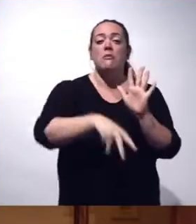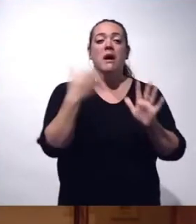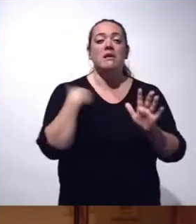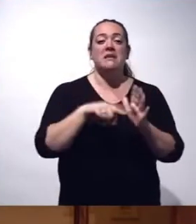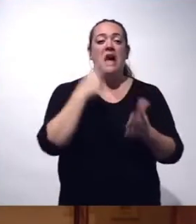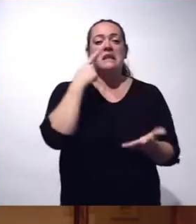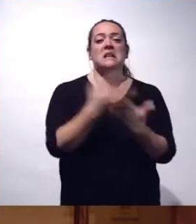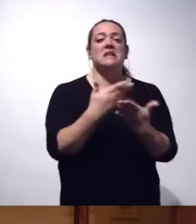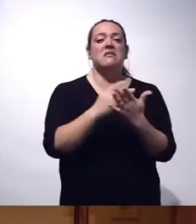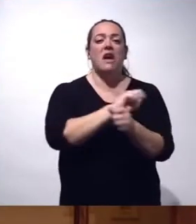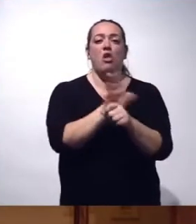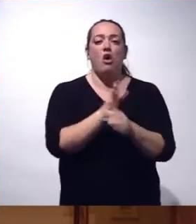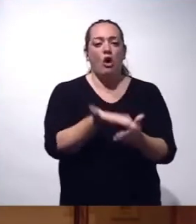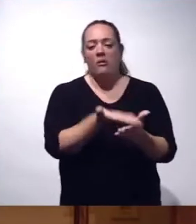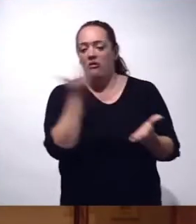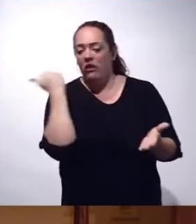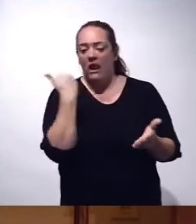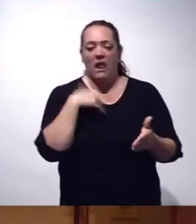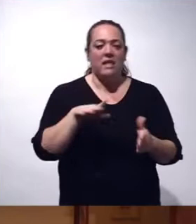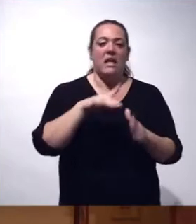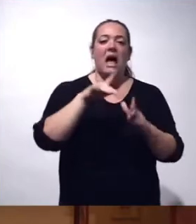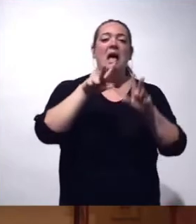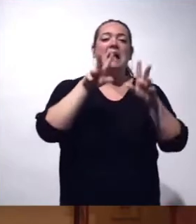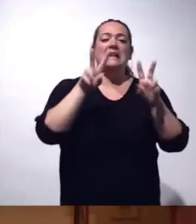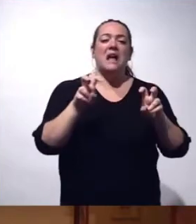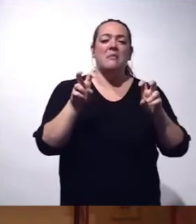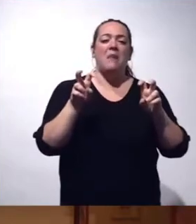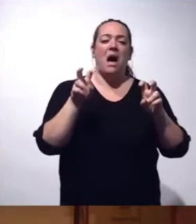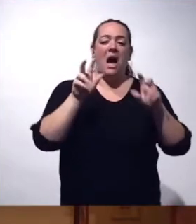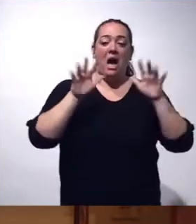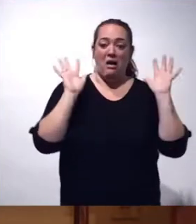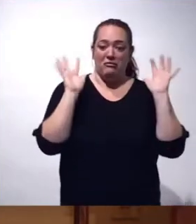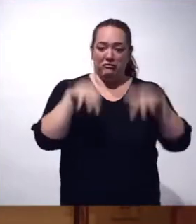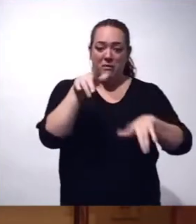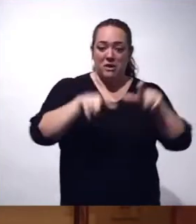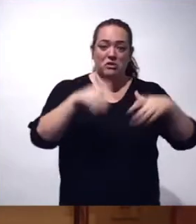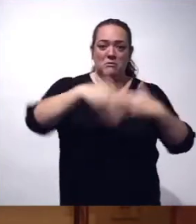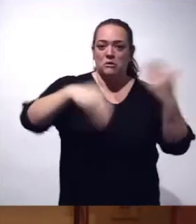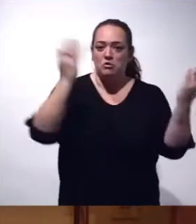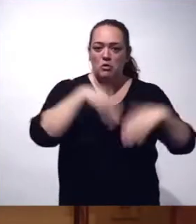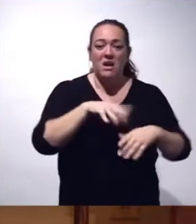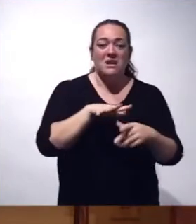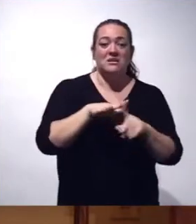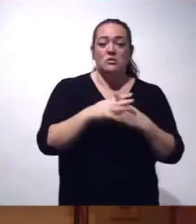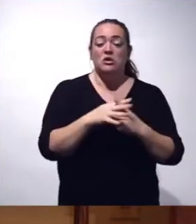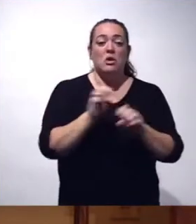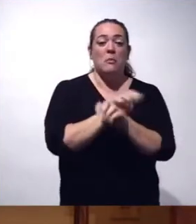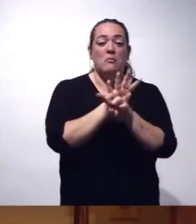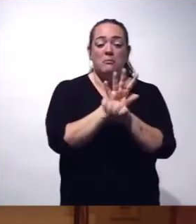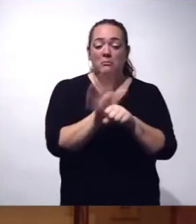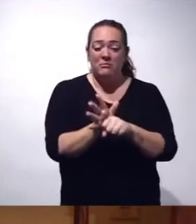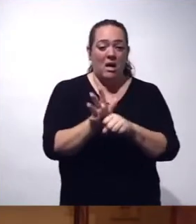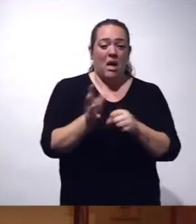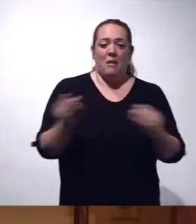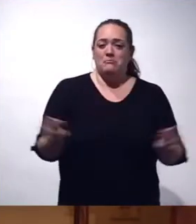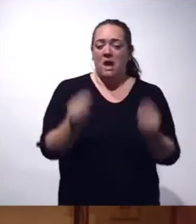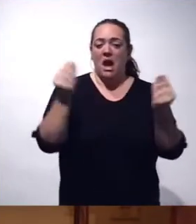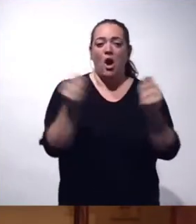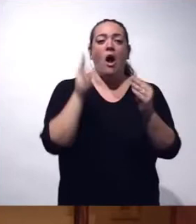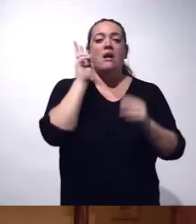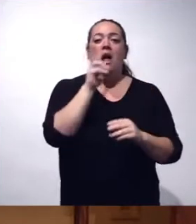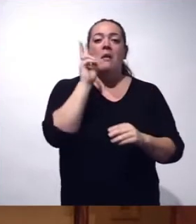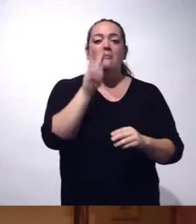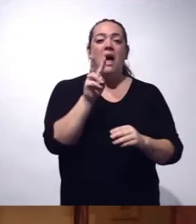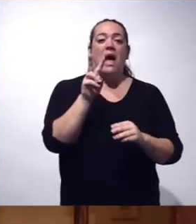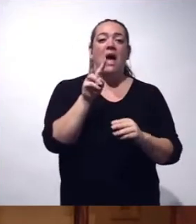eliminado el certificado COVID, hemos eliminado cuestiones de aforo. La situación pandémica va a mejor y ahí se observa claramente cómo está